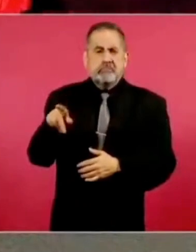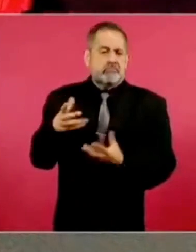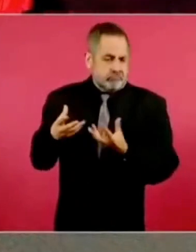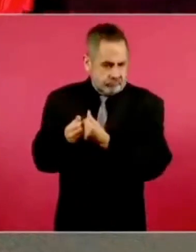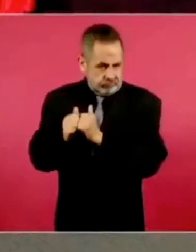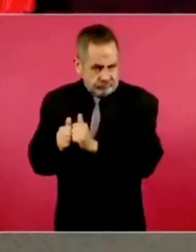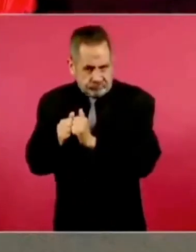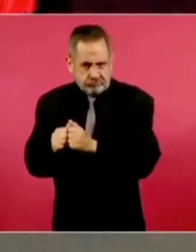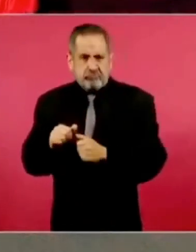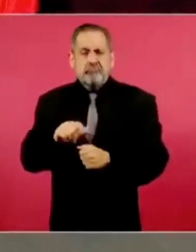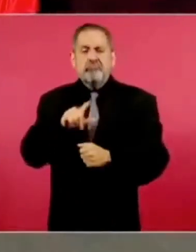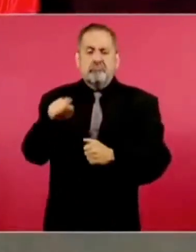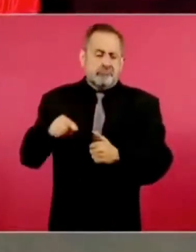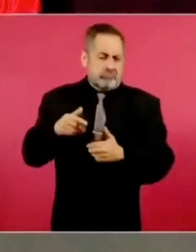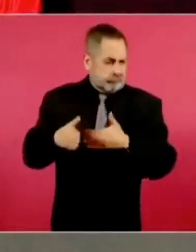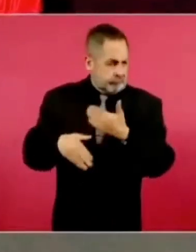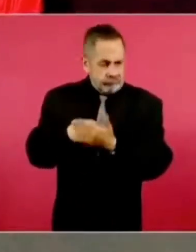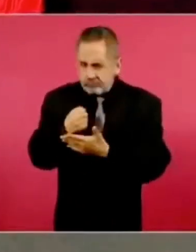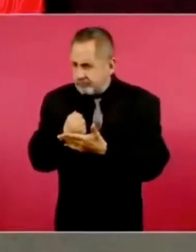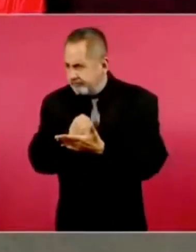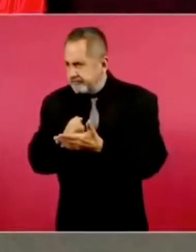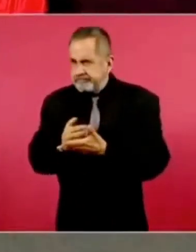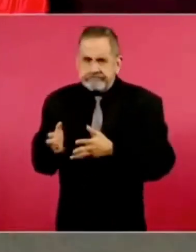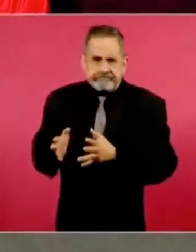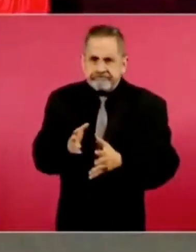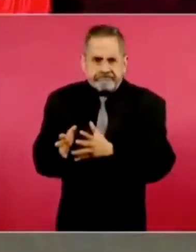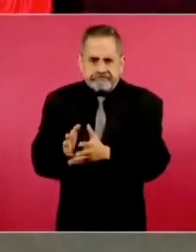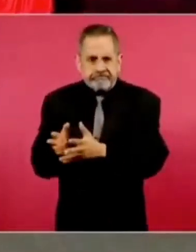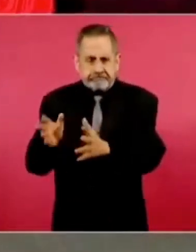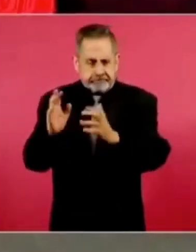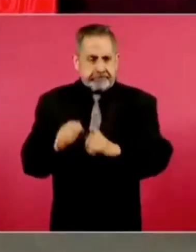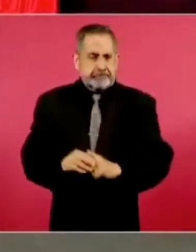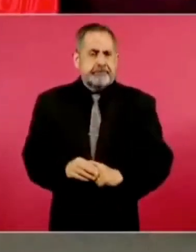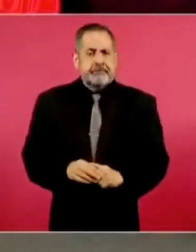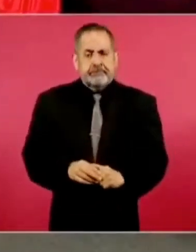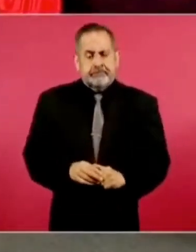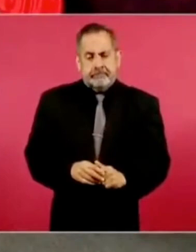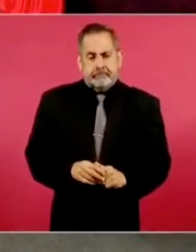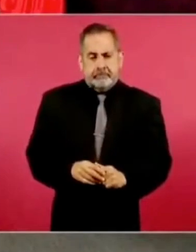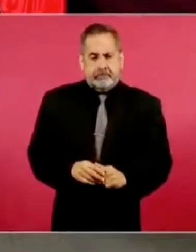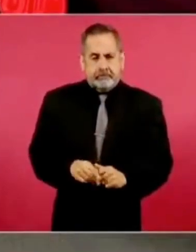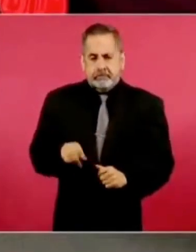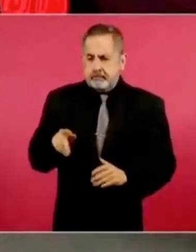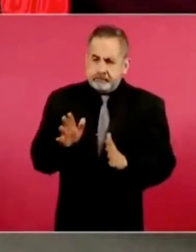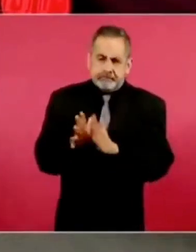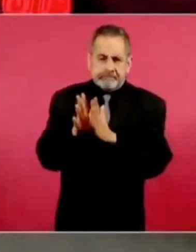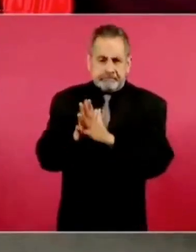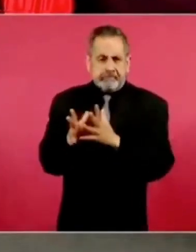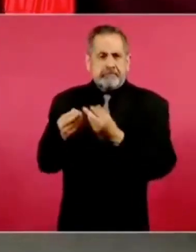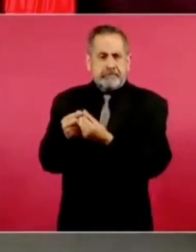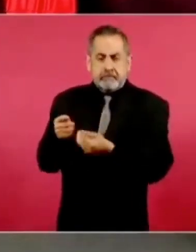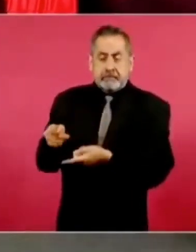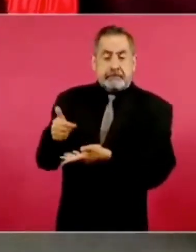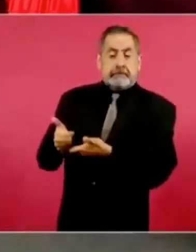luego empieza a colaborar, a ayudarme,